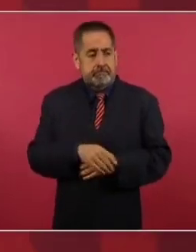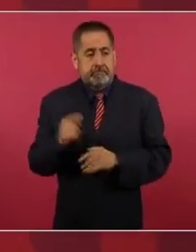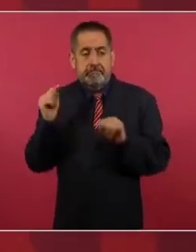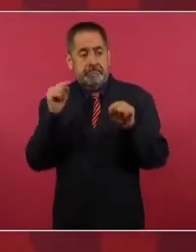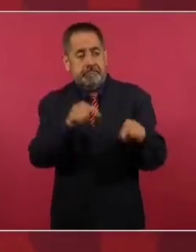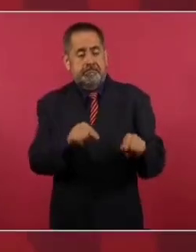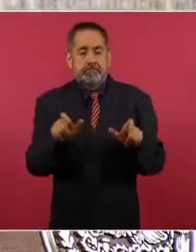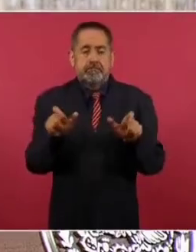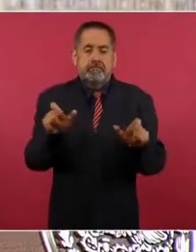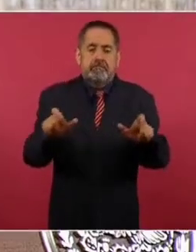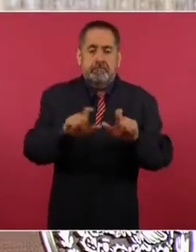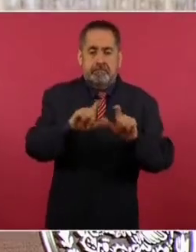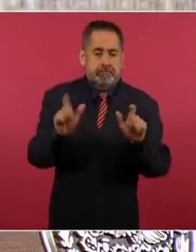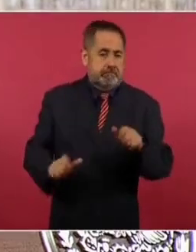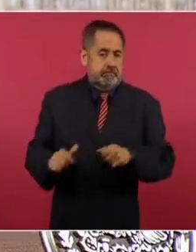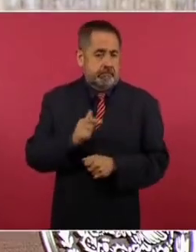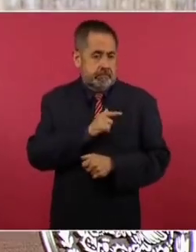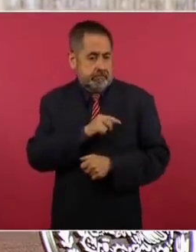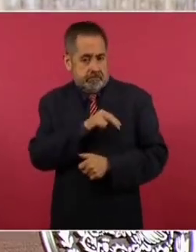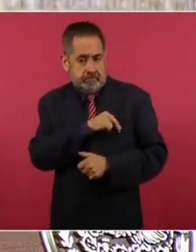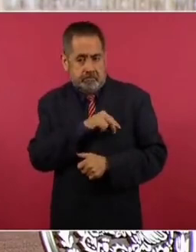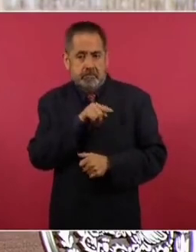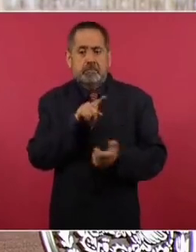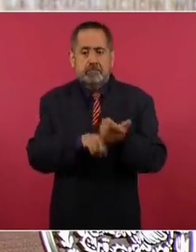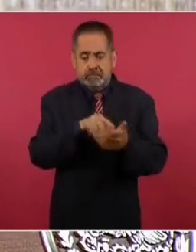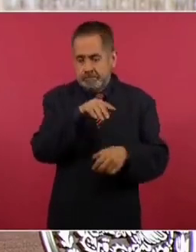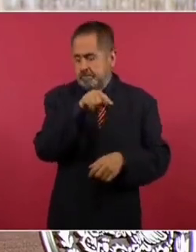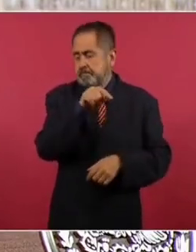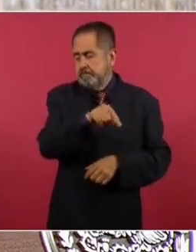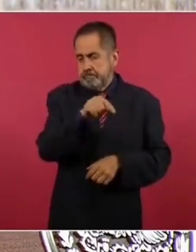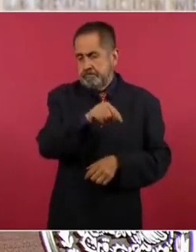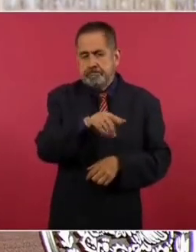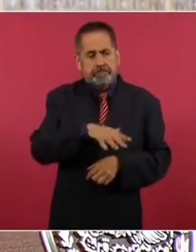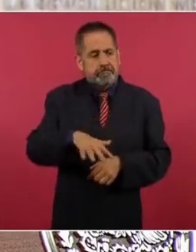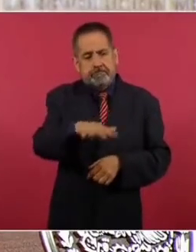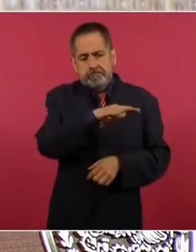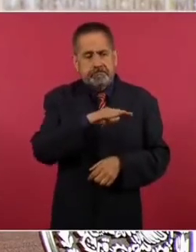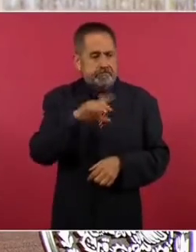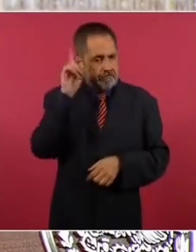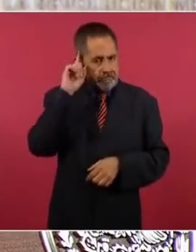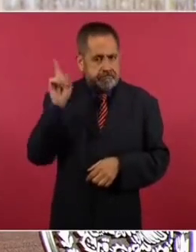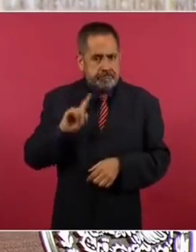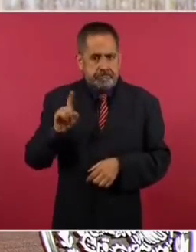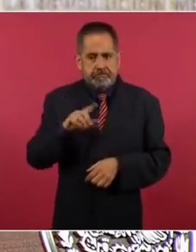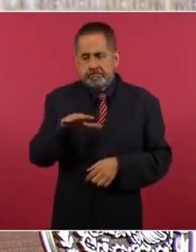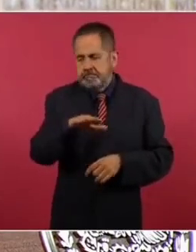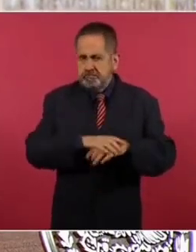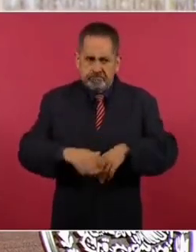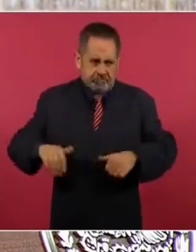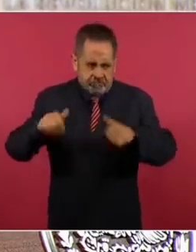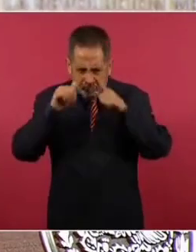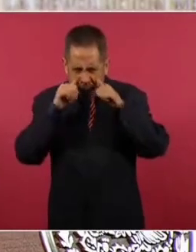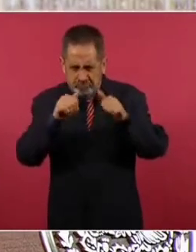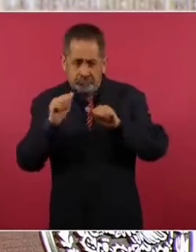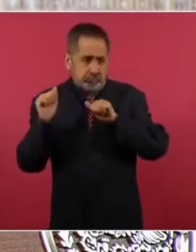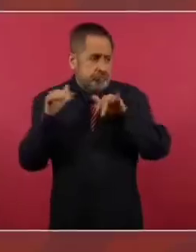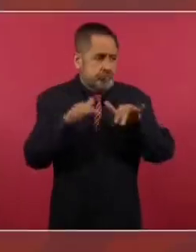Nacional, es de los estados más atendidos